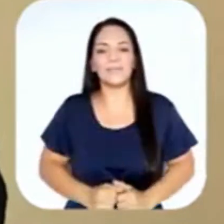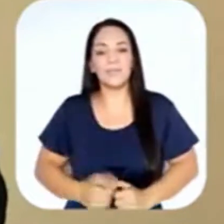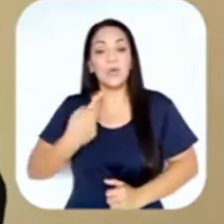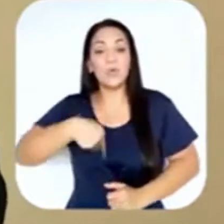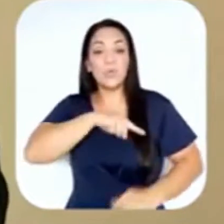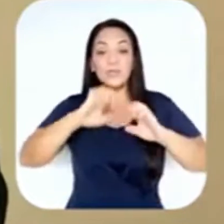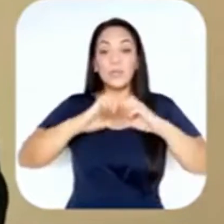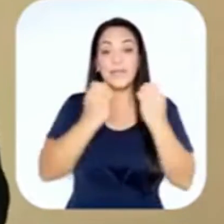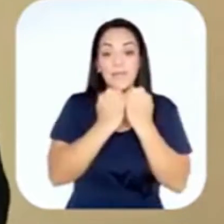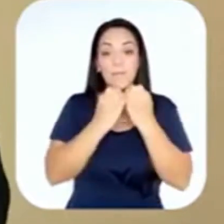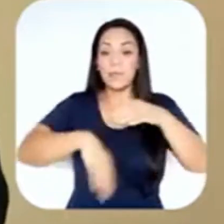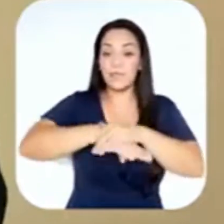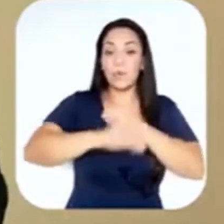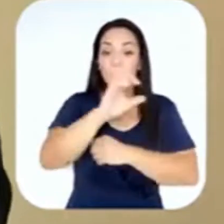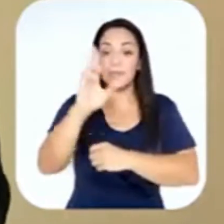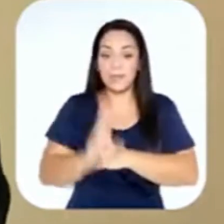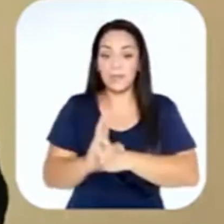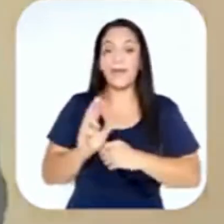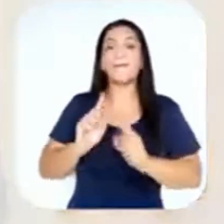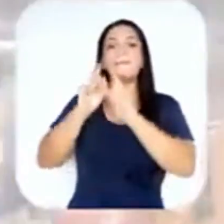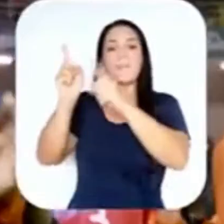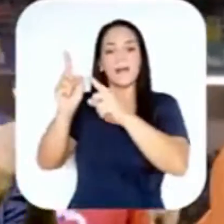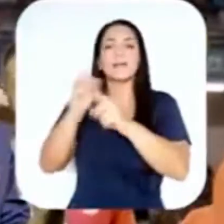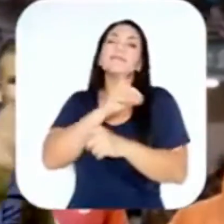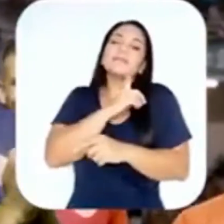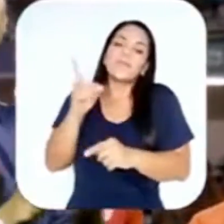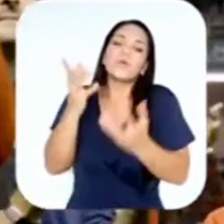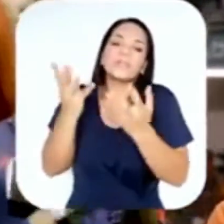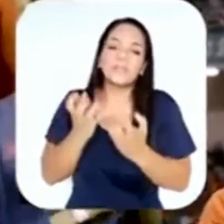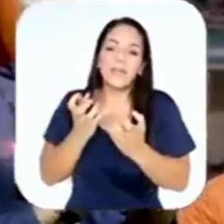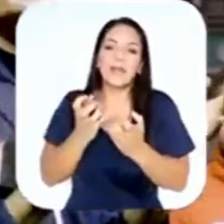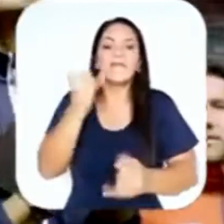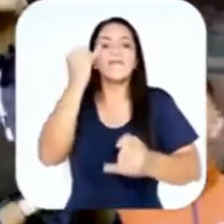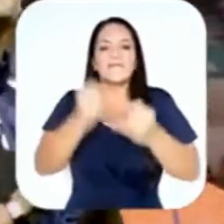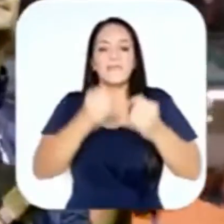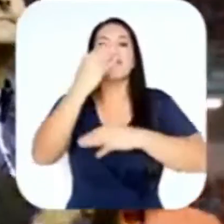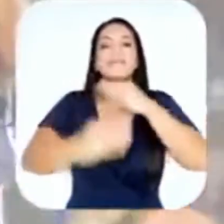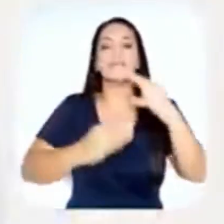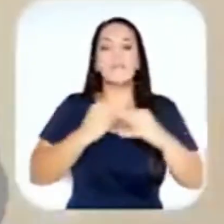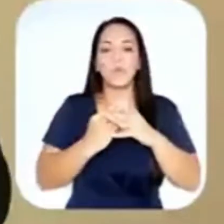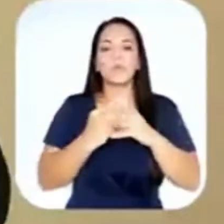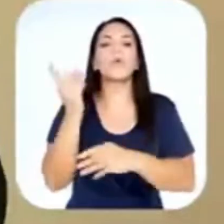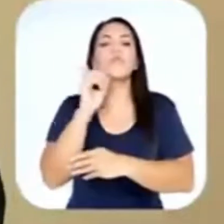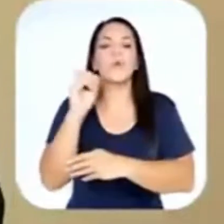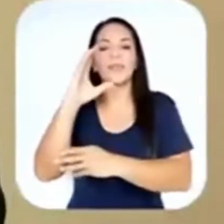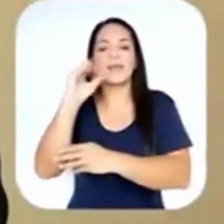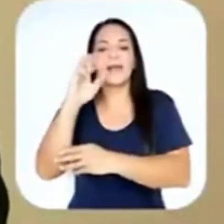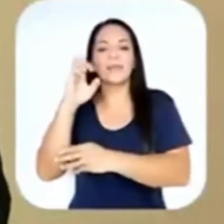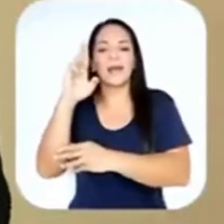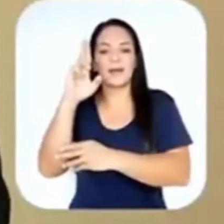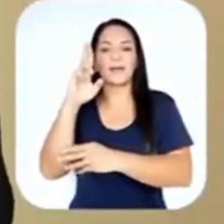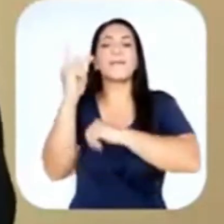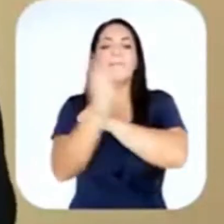va a ir, Dios mediante, a la próxima final del mundo en Catar. Obviamente